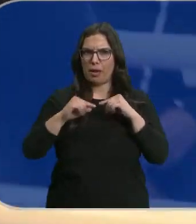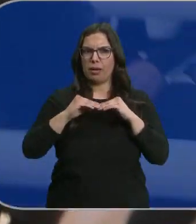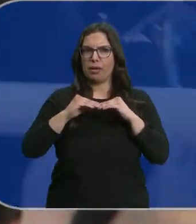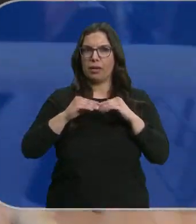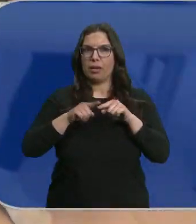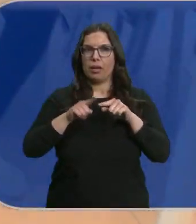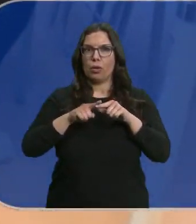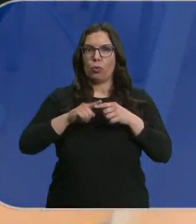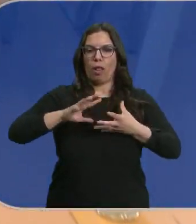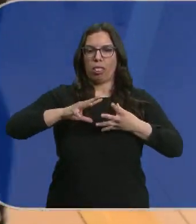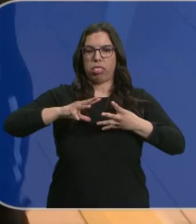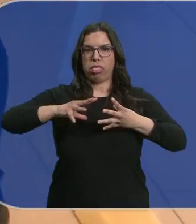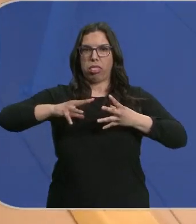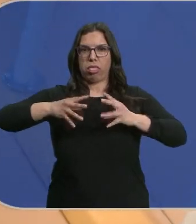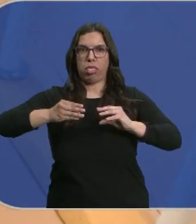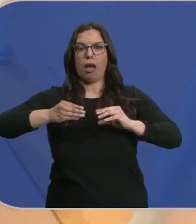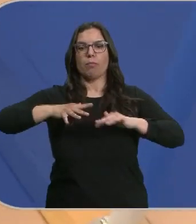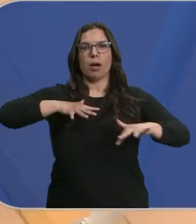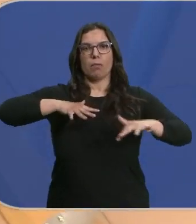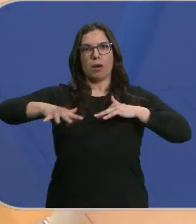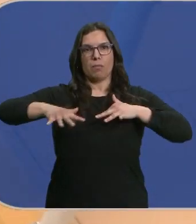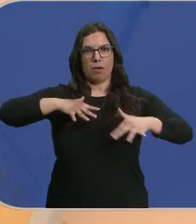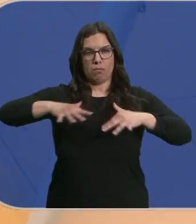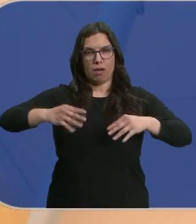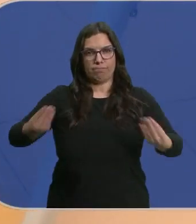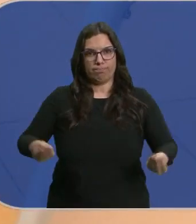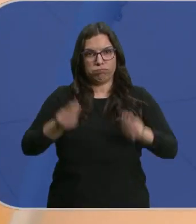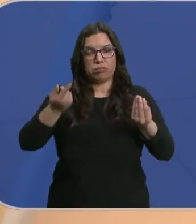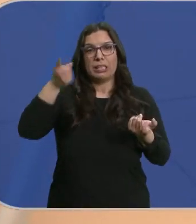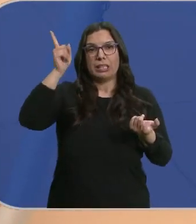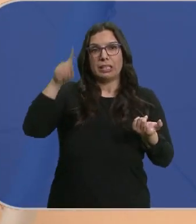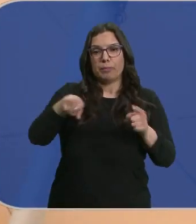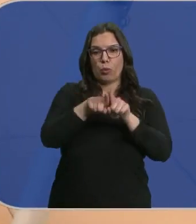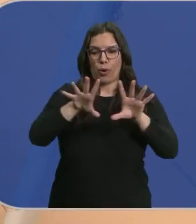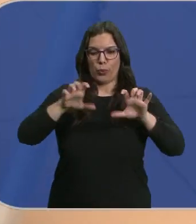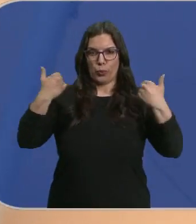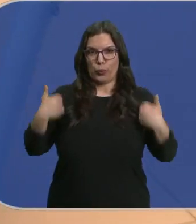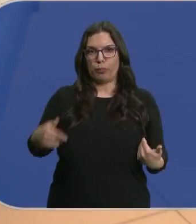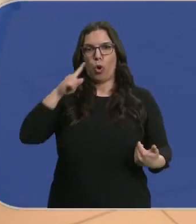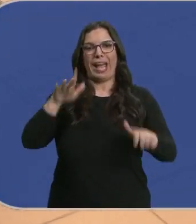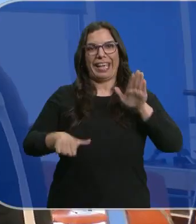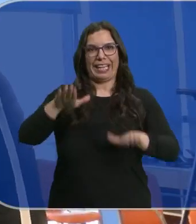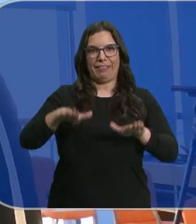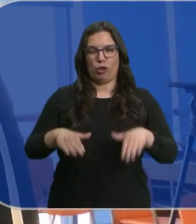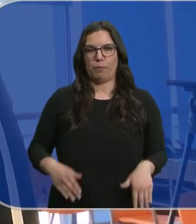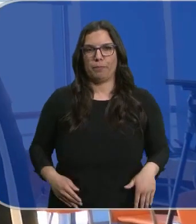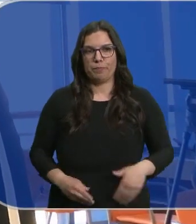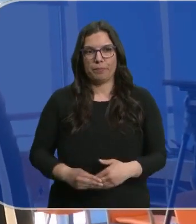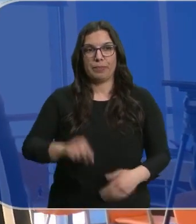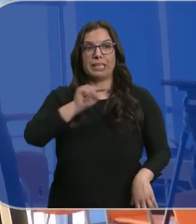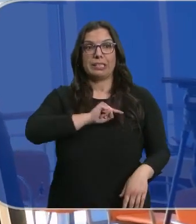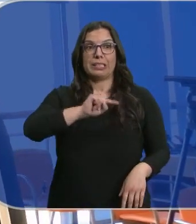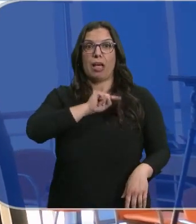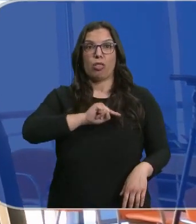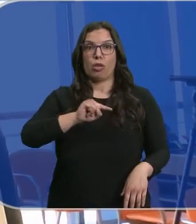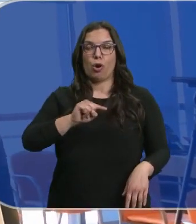reducción de espasticidad aumente esa movilidad y aumente también a nivel proprioceptivo y del equilibrio, como os decía. Esta sensación